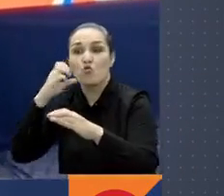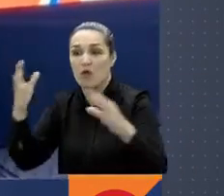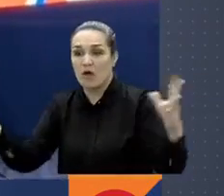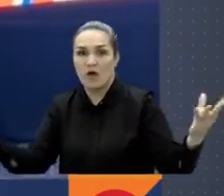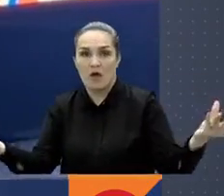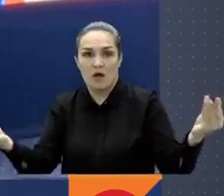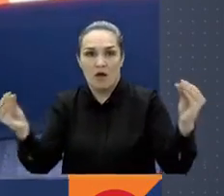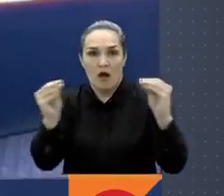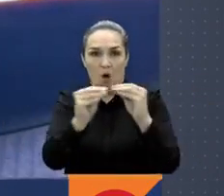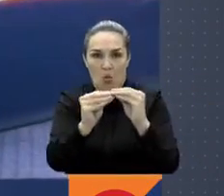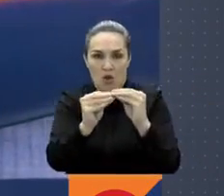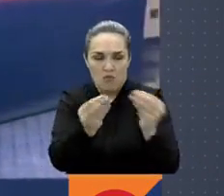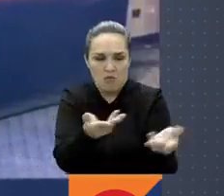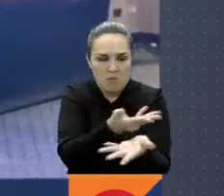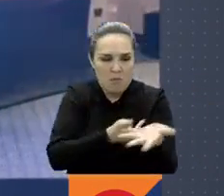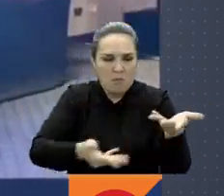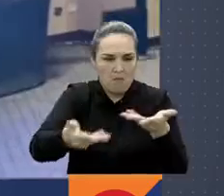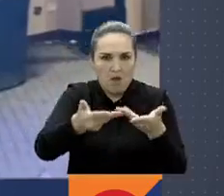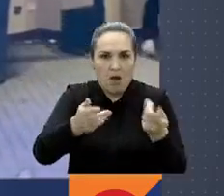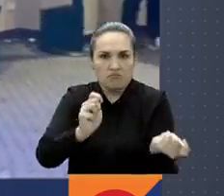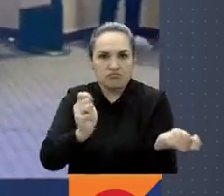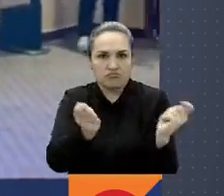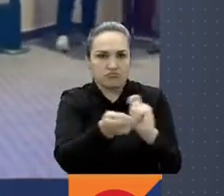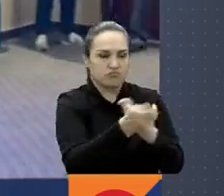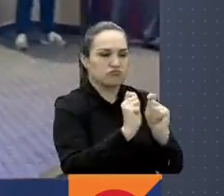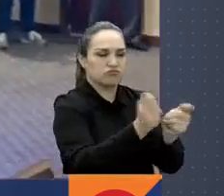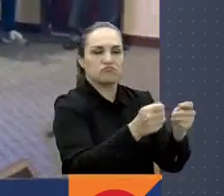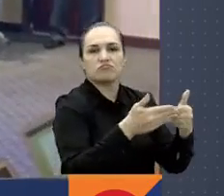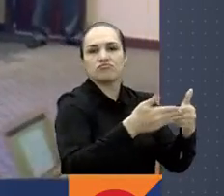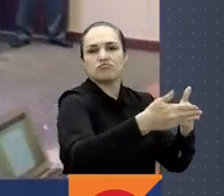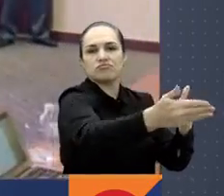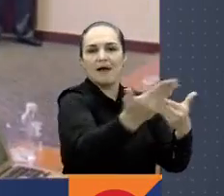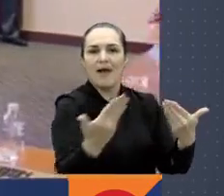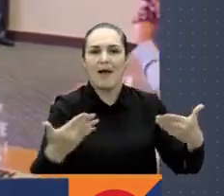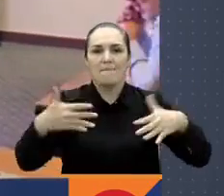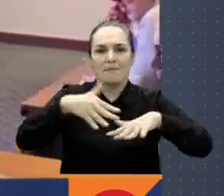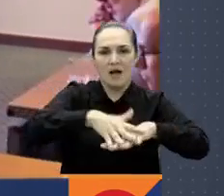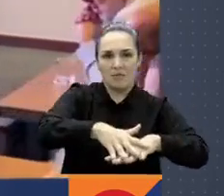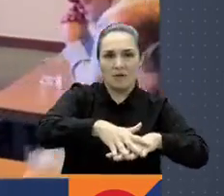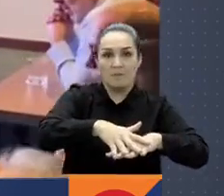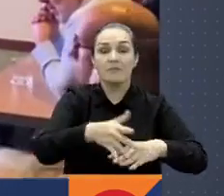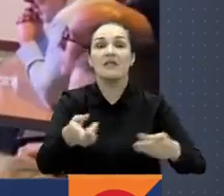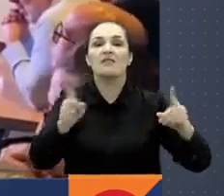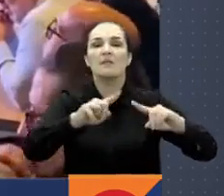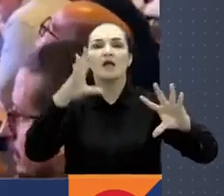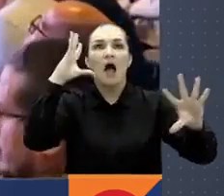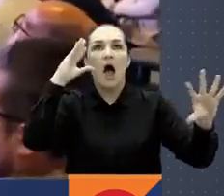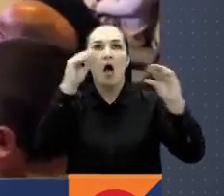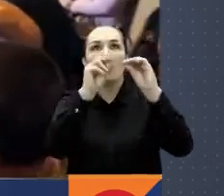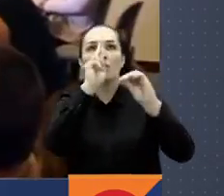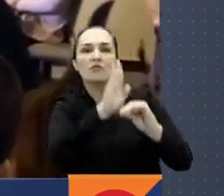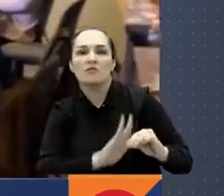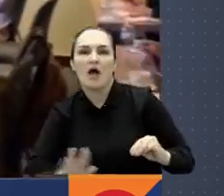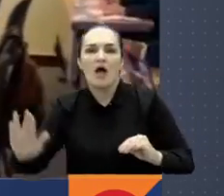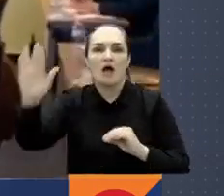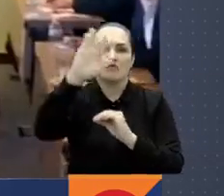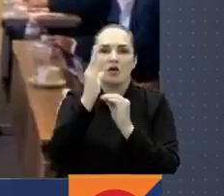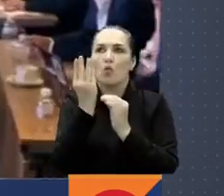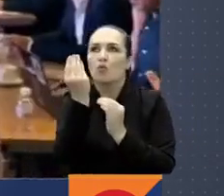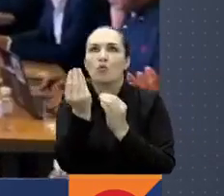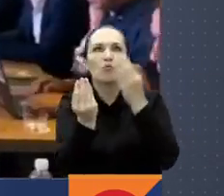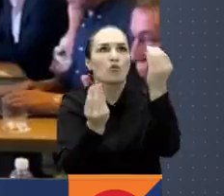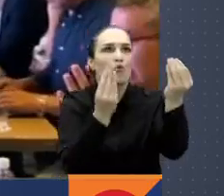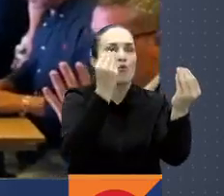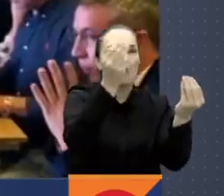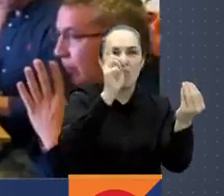Duque y también en lo que tiene que ver con el reinicio de los diálogos para el Gran Acuerdo Nacional, muy mencionado durante su campaña presidencial.